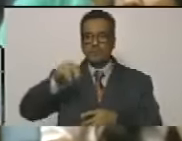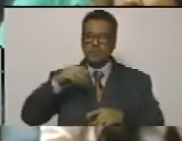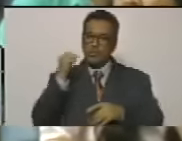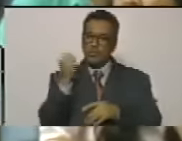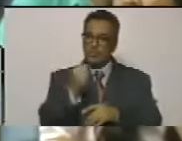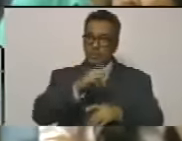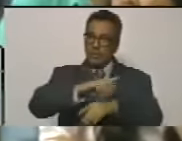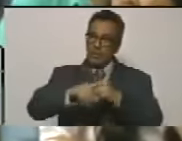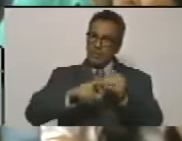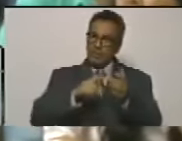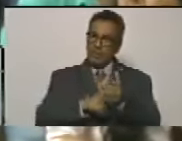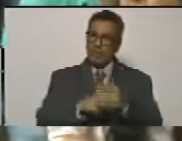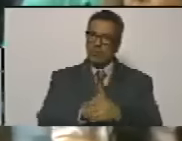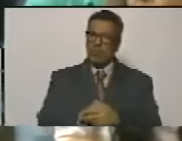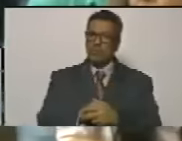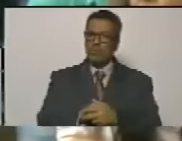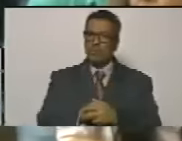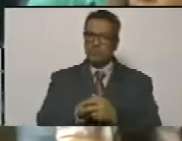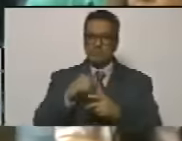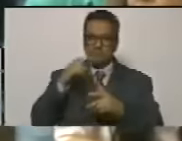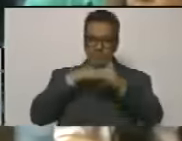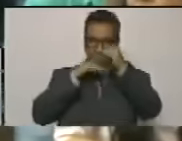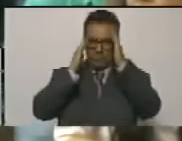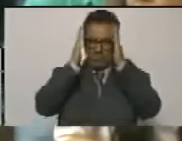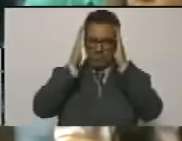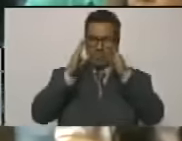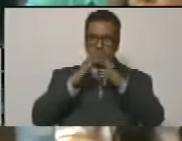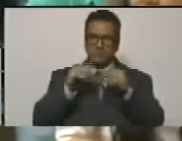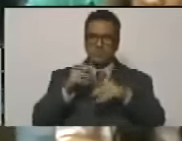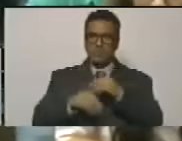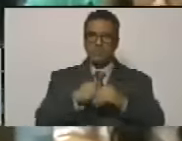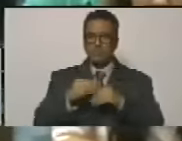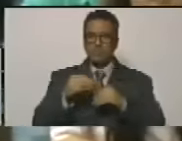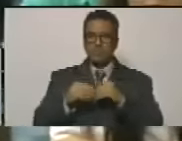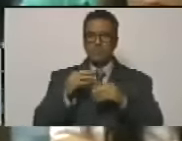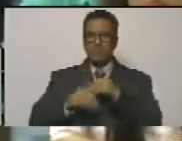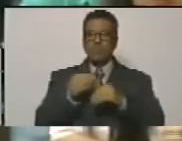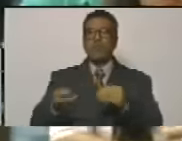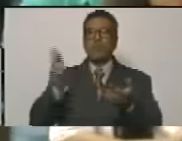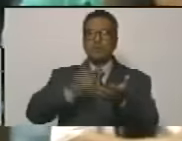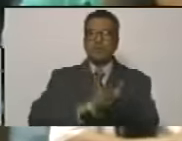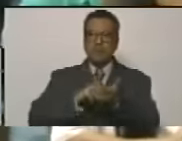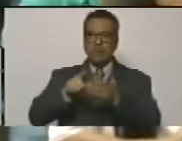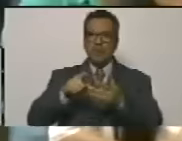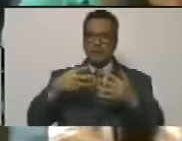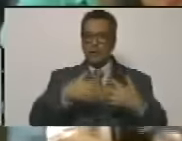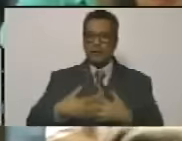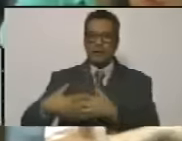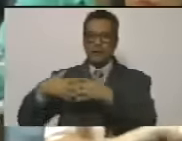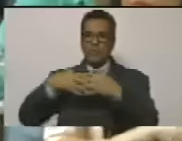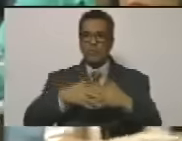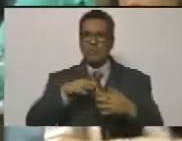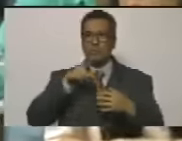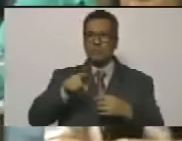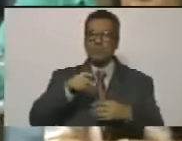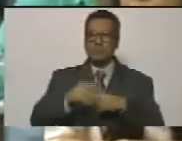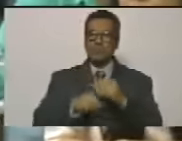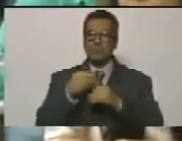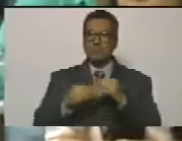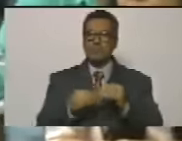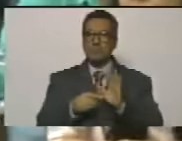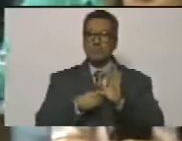absolutamente y alertar del crimen que quiere cometer nuevamente el imperio norteamericano con esos